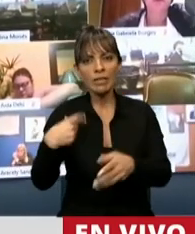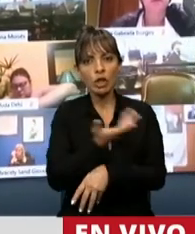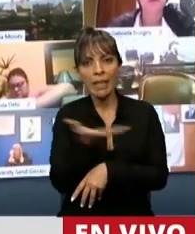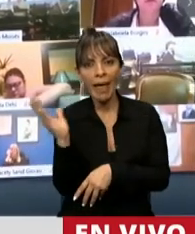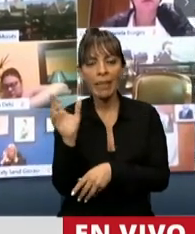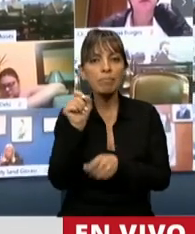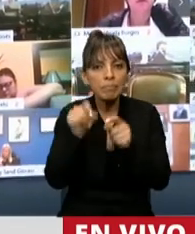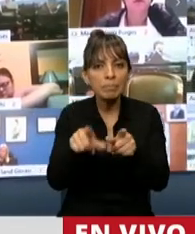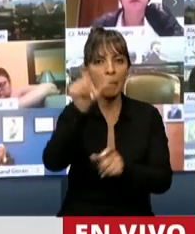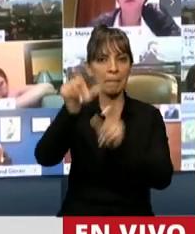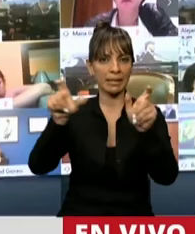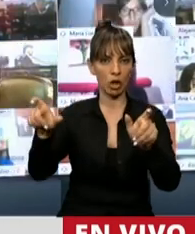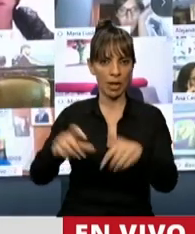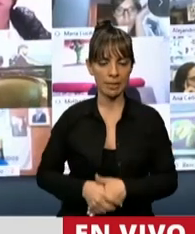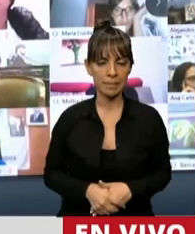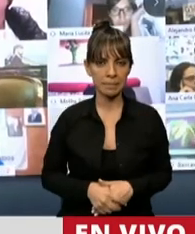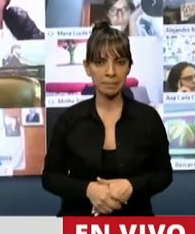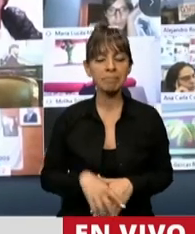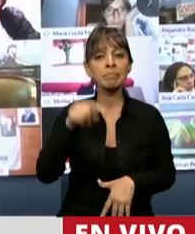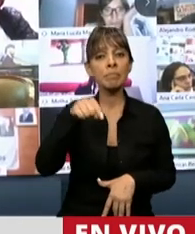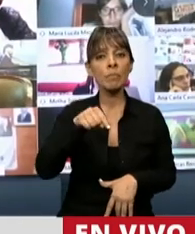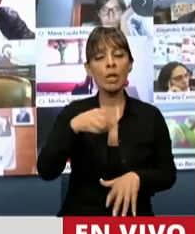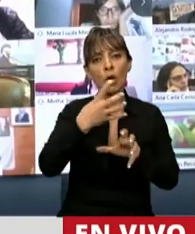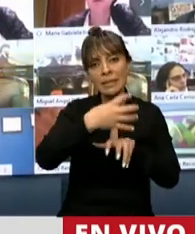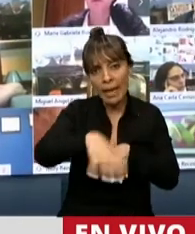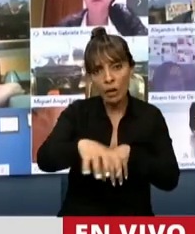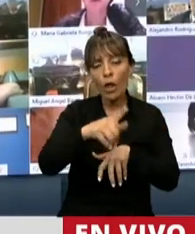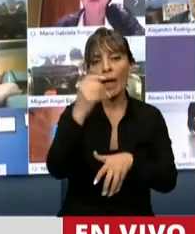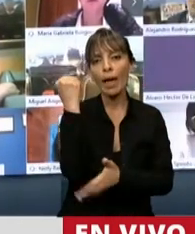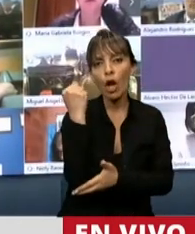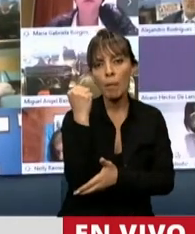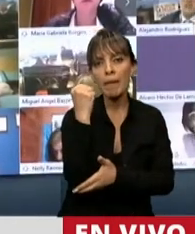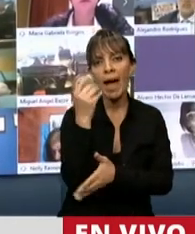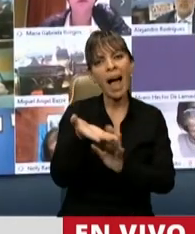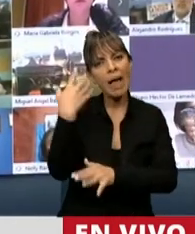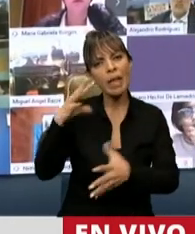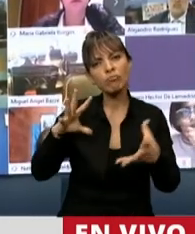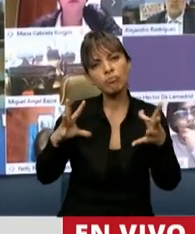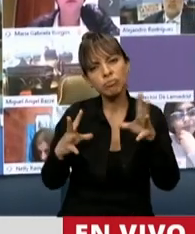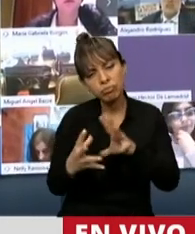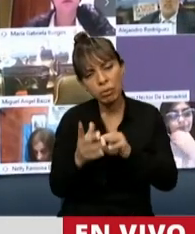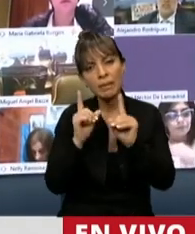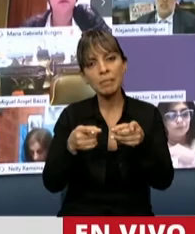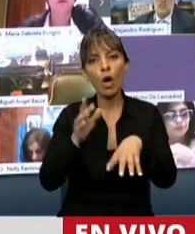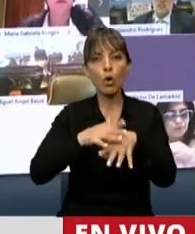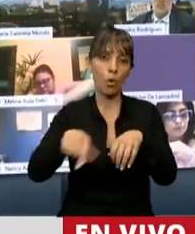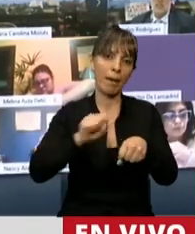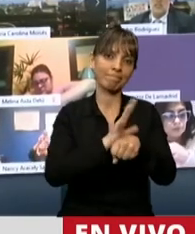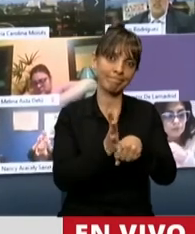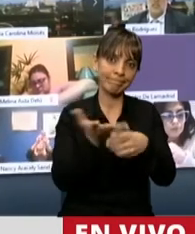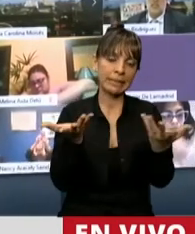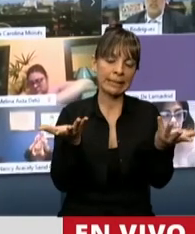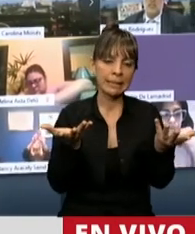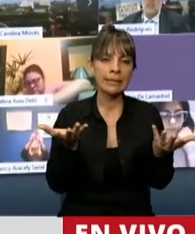personas. Estamos ante un sector de la economía que no solo fue afectado en menor medida por esta pandemia que nos